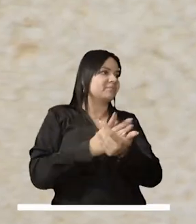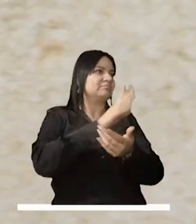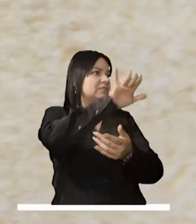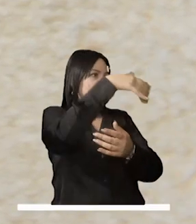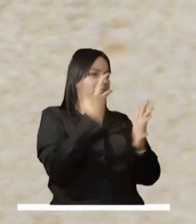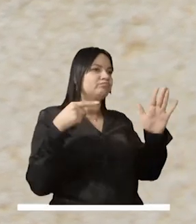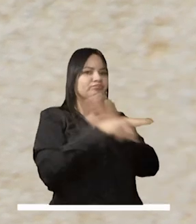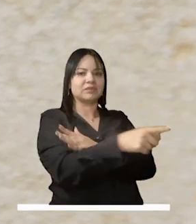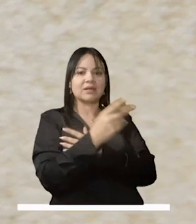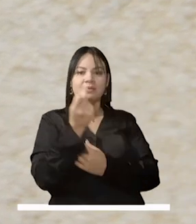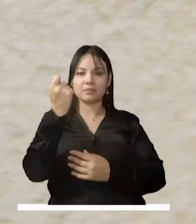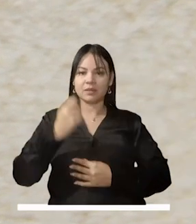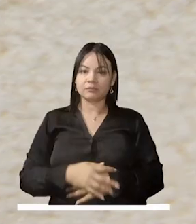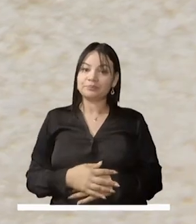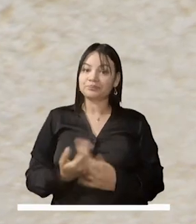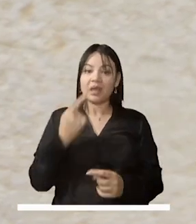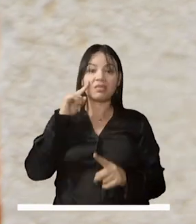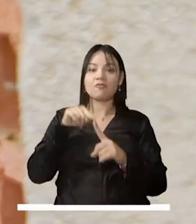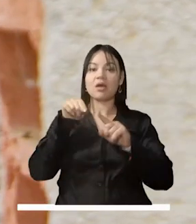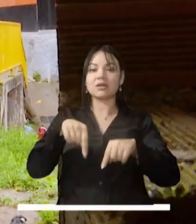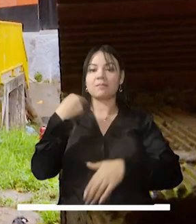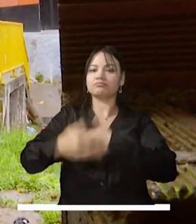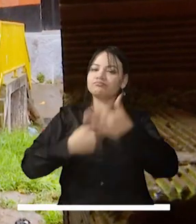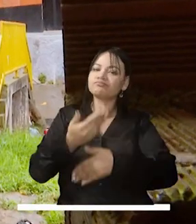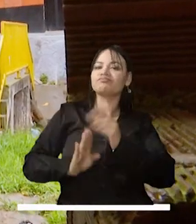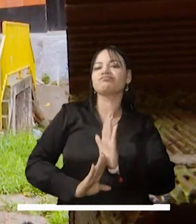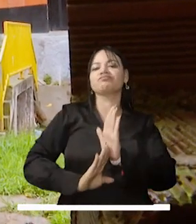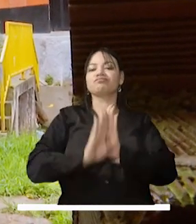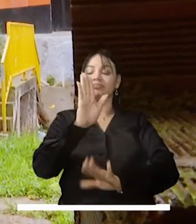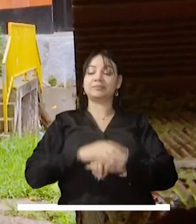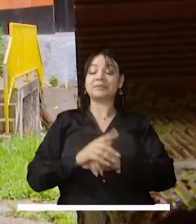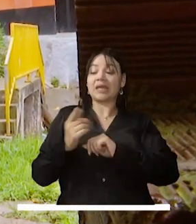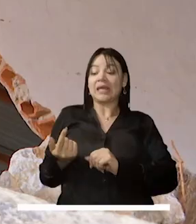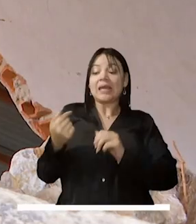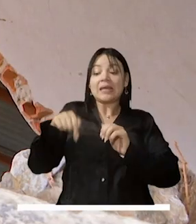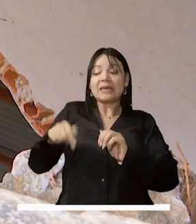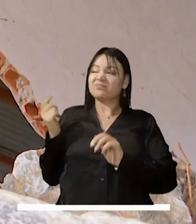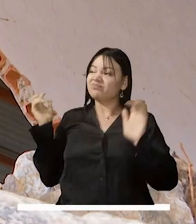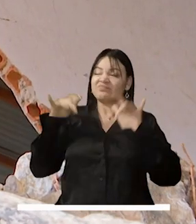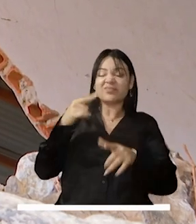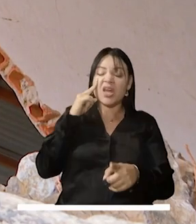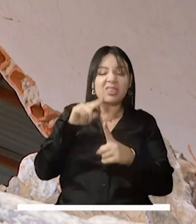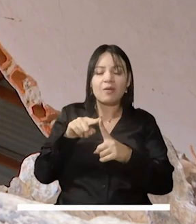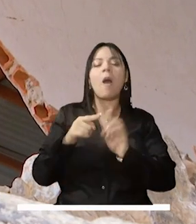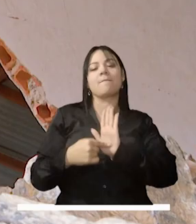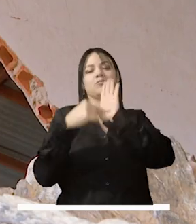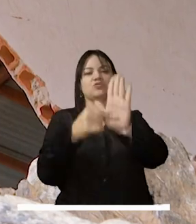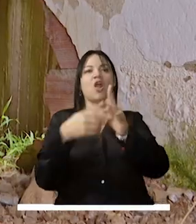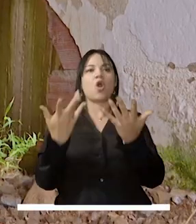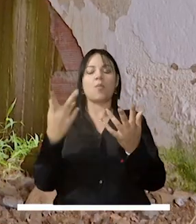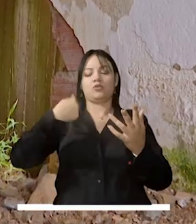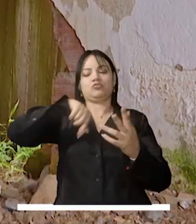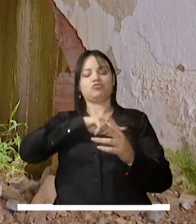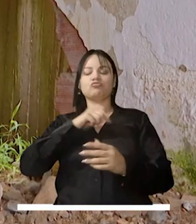se materialicen el riesgo. La idea de estar acá es poder avanzar o poder mostrar todos los procesos que llevamos en términos de